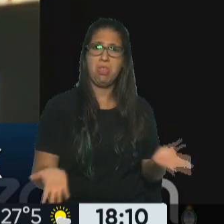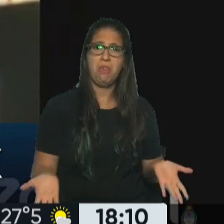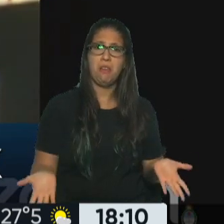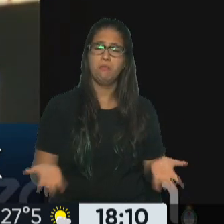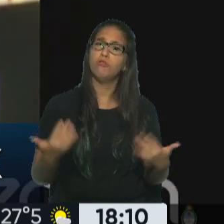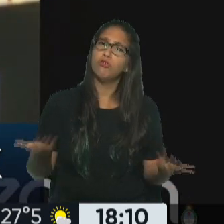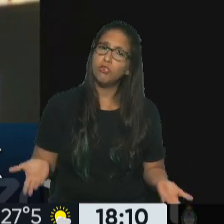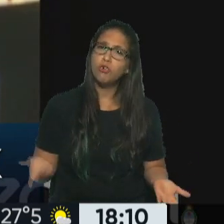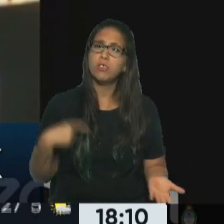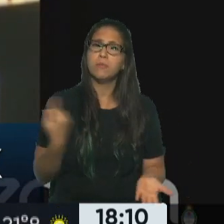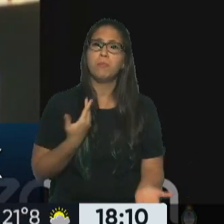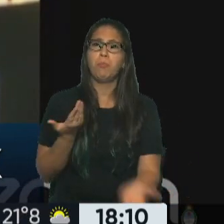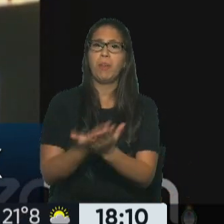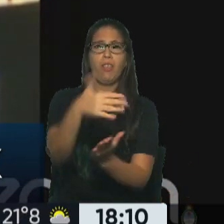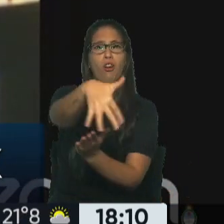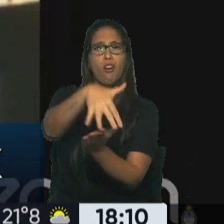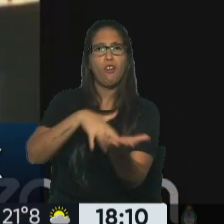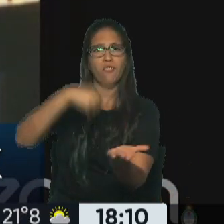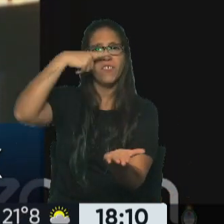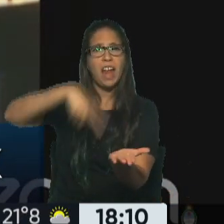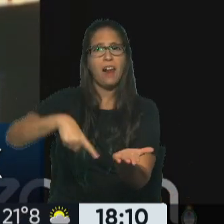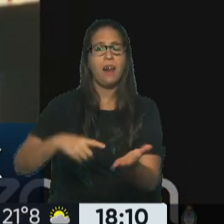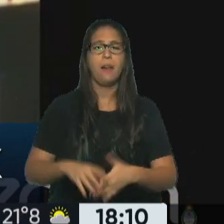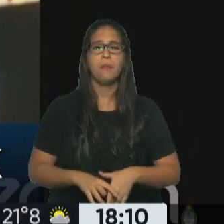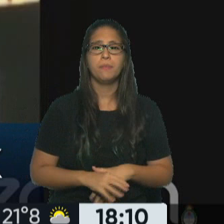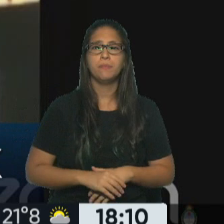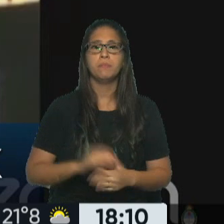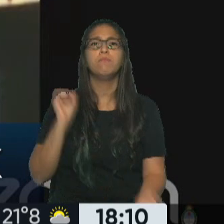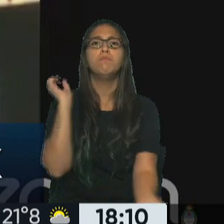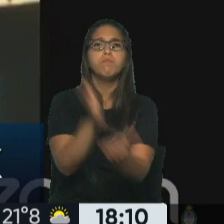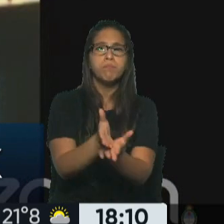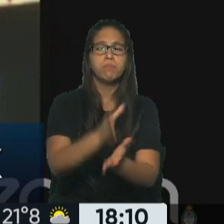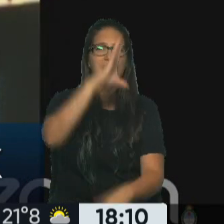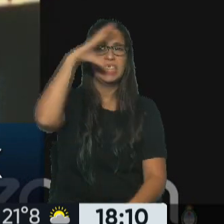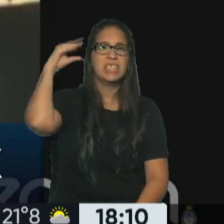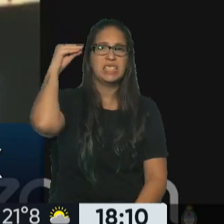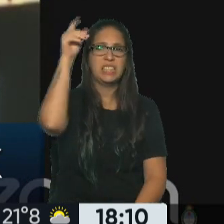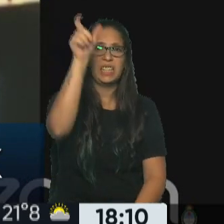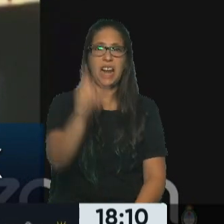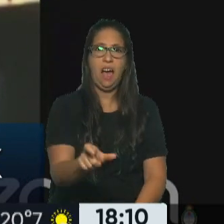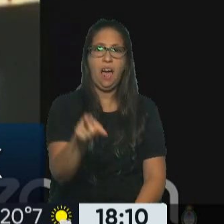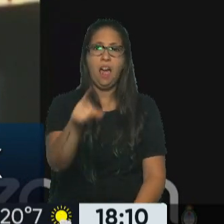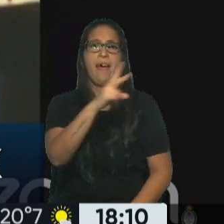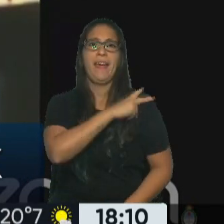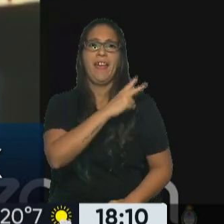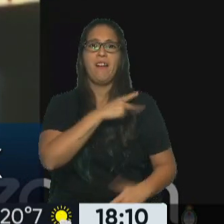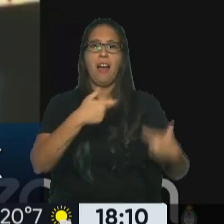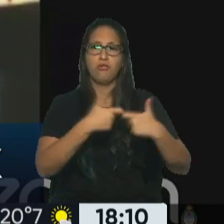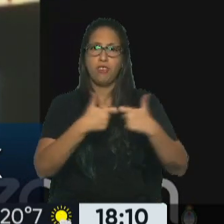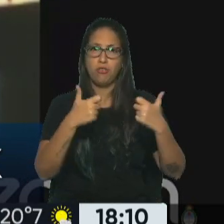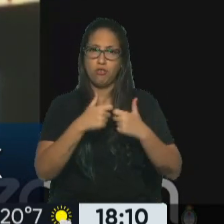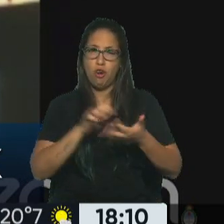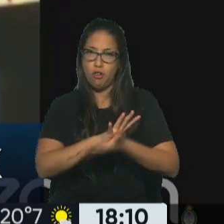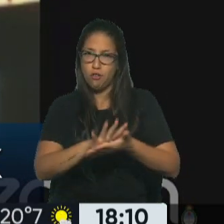Por lo tanto, el petitorio final es Se condene a Cristina Fernández de Kirchner en calidad de jefa de la asociación ilícita,